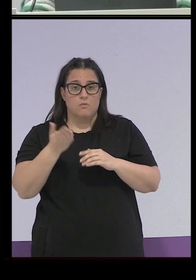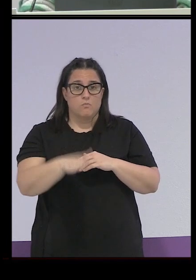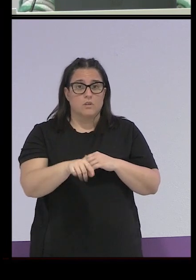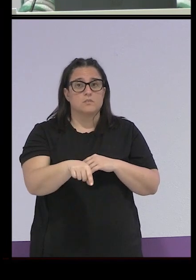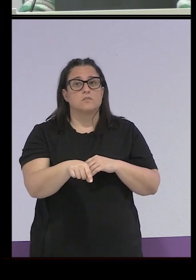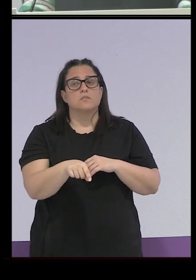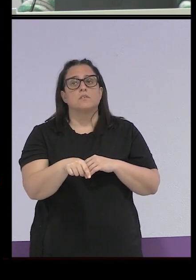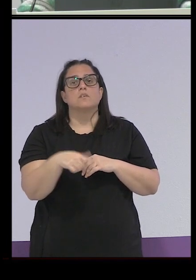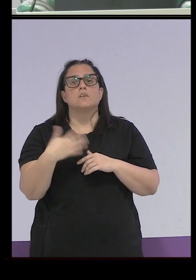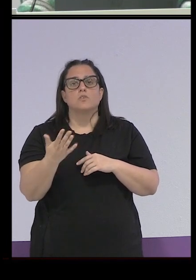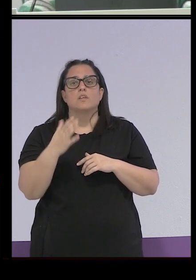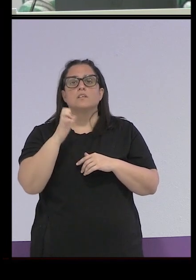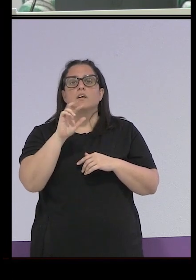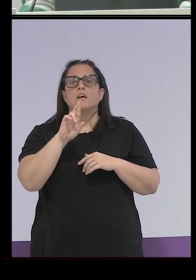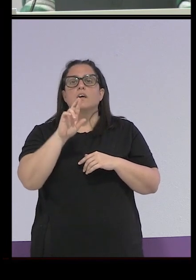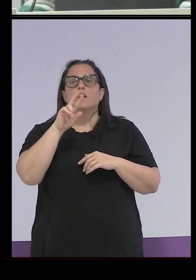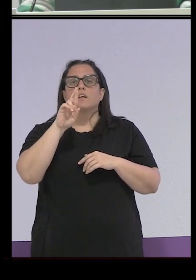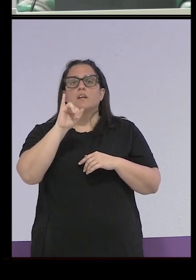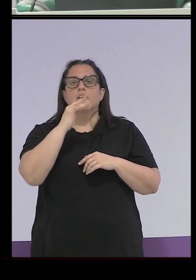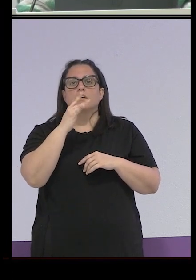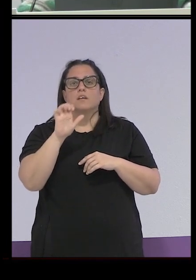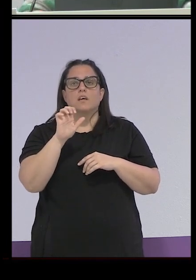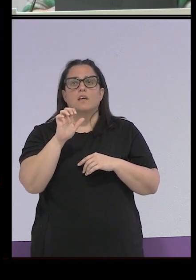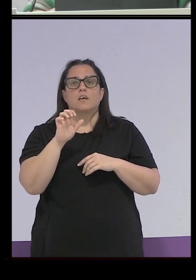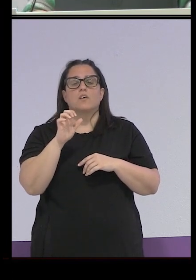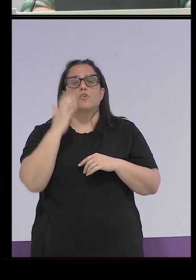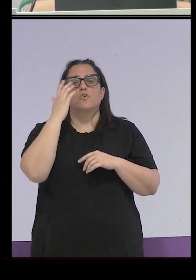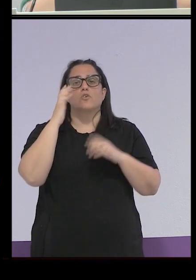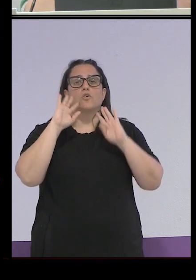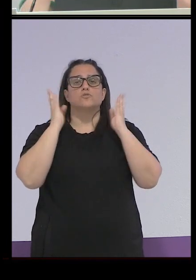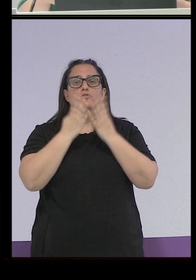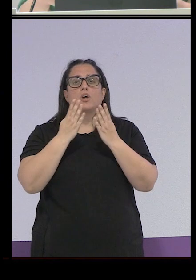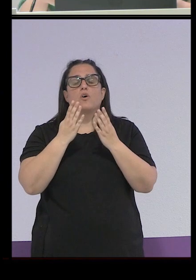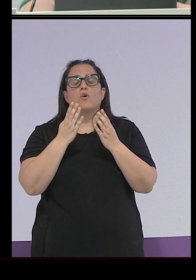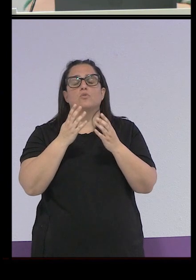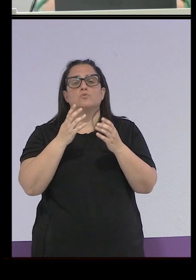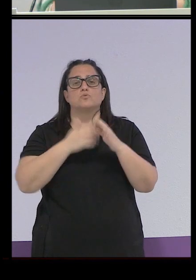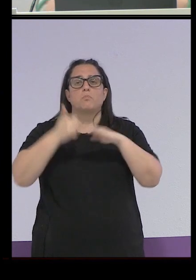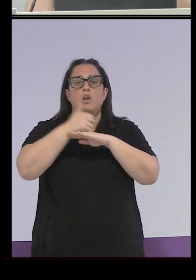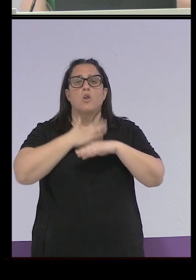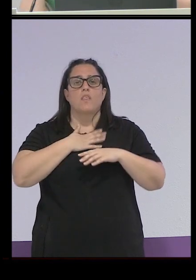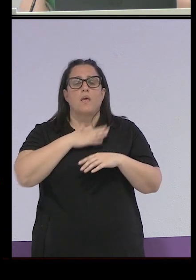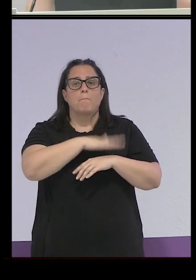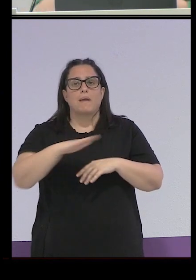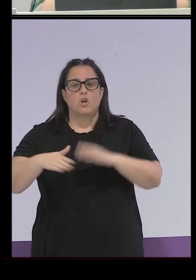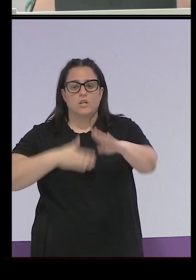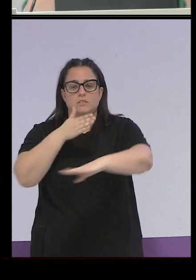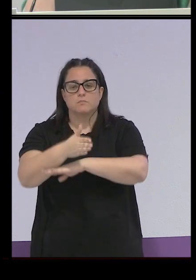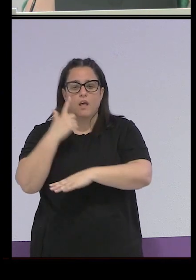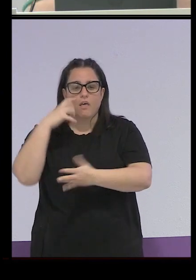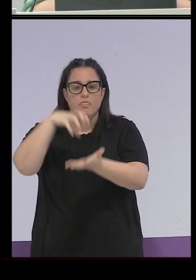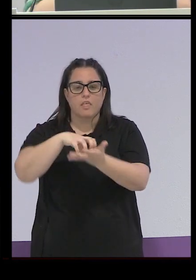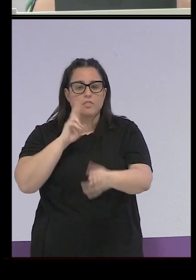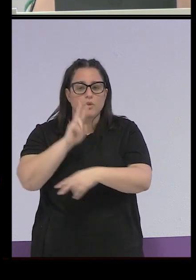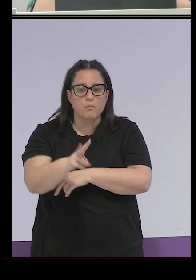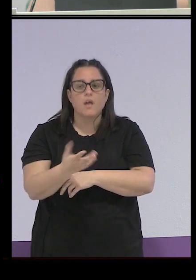acude Enrique Mired que era entonces el presidente del Consejo Superior de Menores a ver el centro y a las niñas las monjas no pueden evitar que